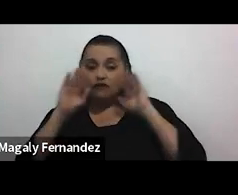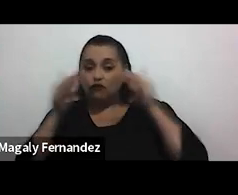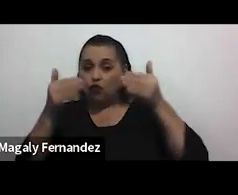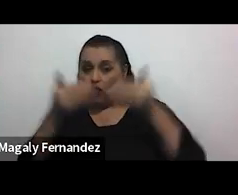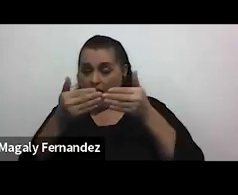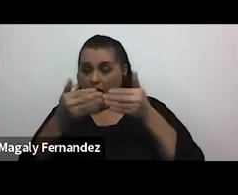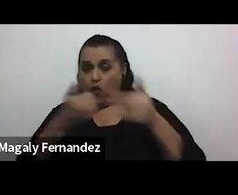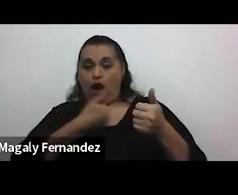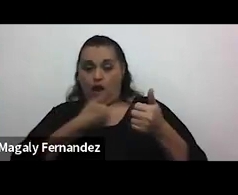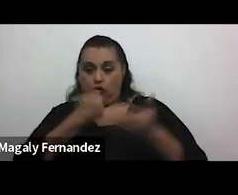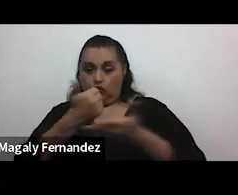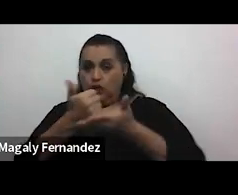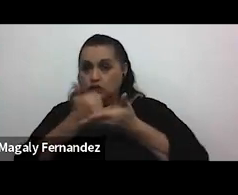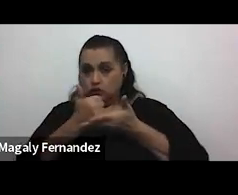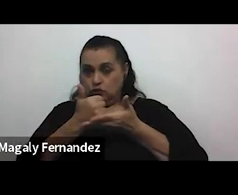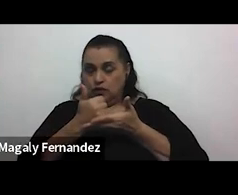en autoayuda